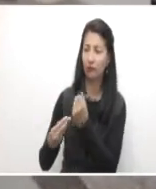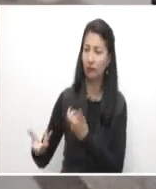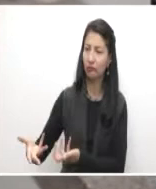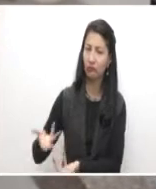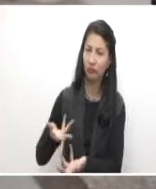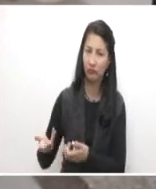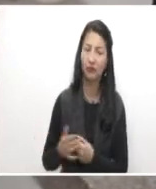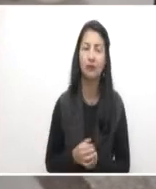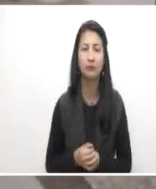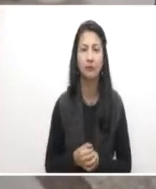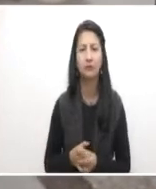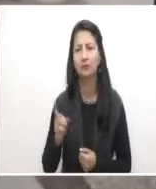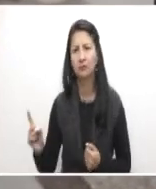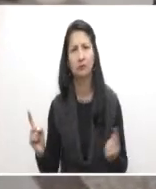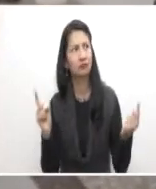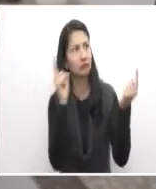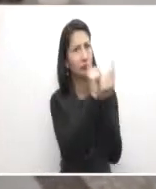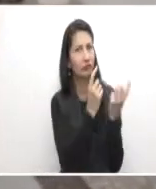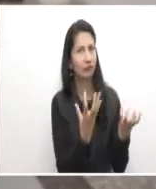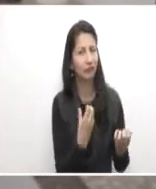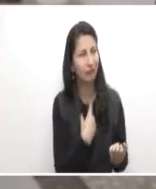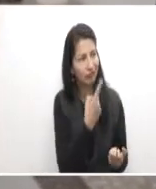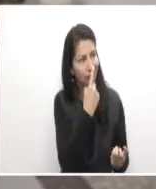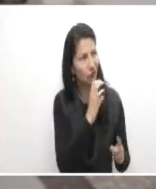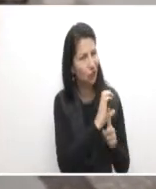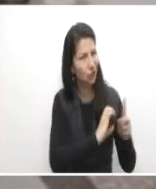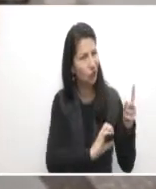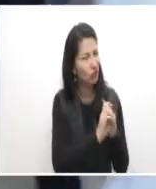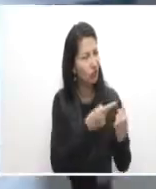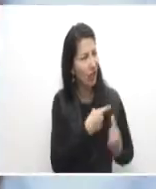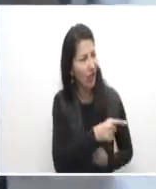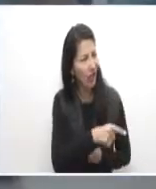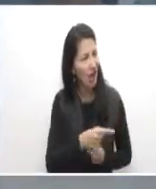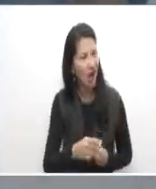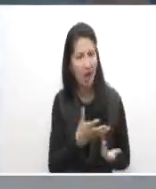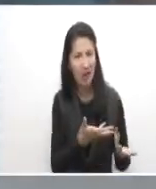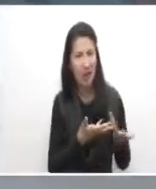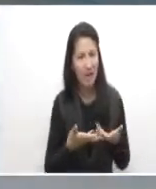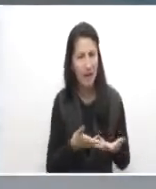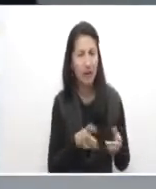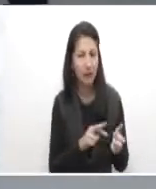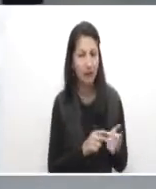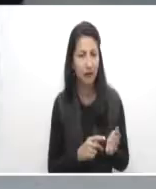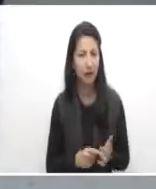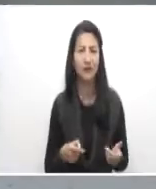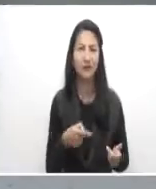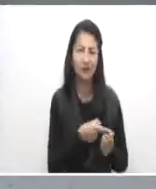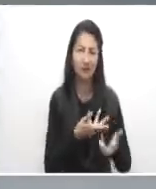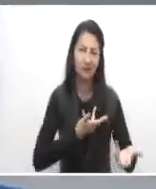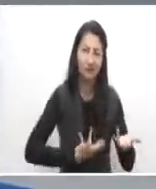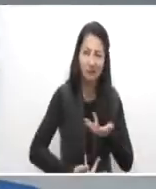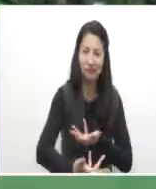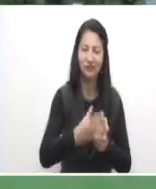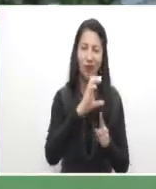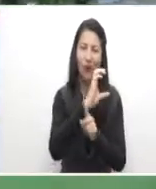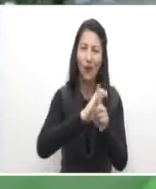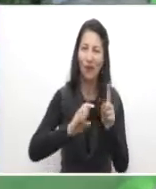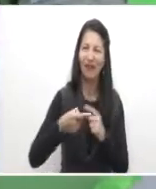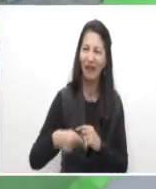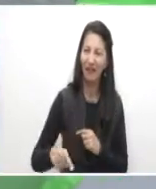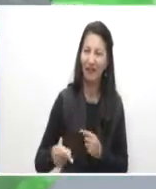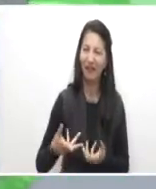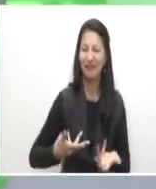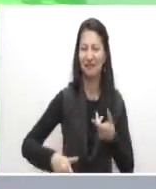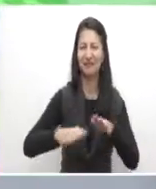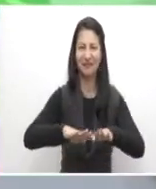conocer otro país, otra cultura, de ampliar nuestro conocimiento. Este intercambio permitió que conocieran de la cultura y de los